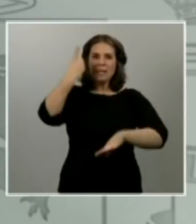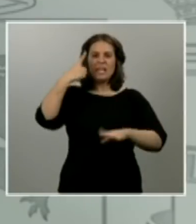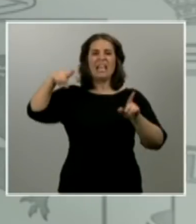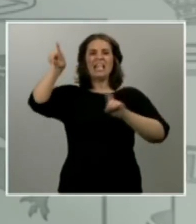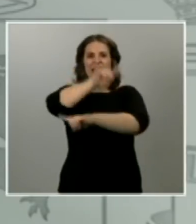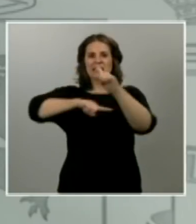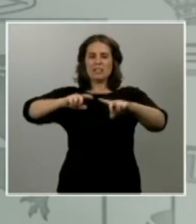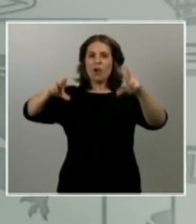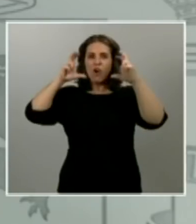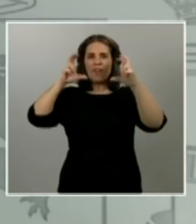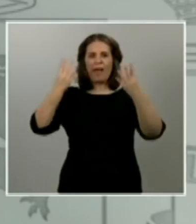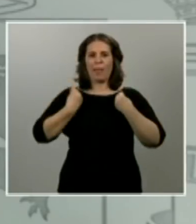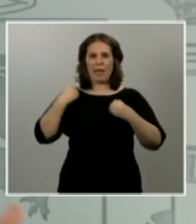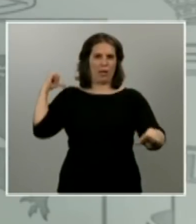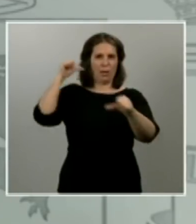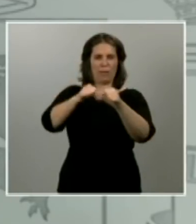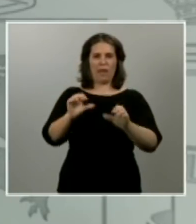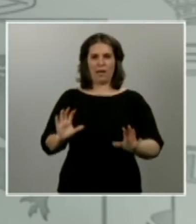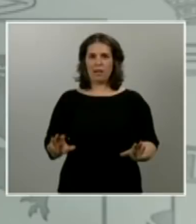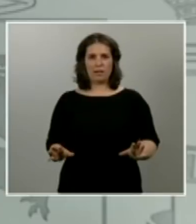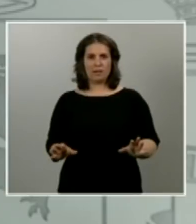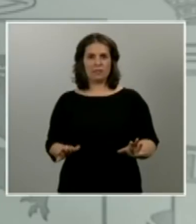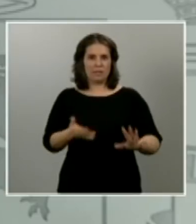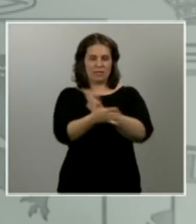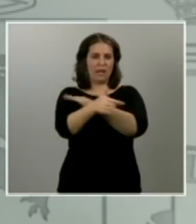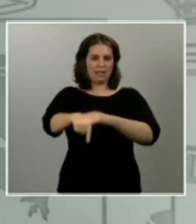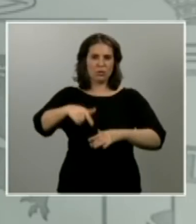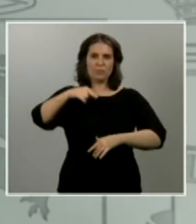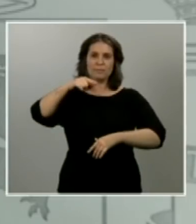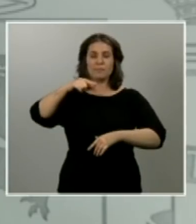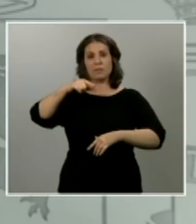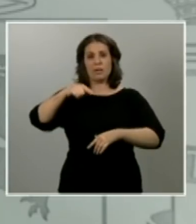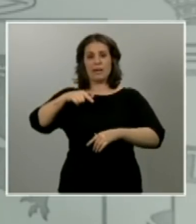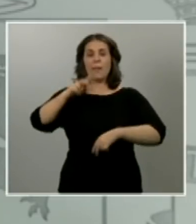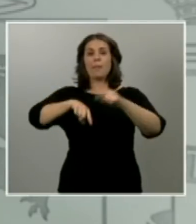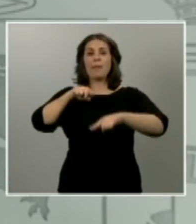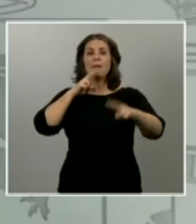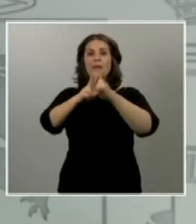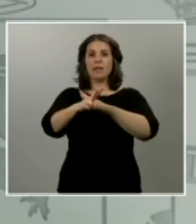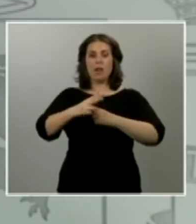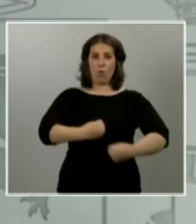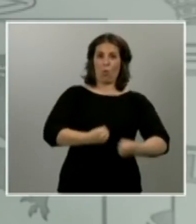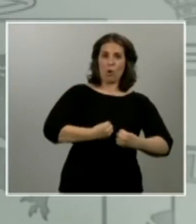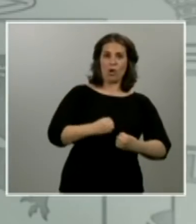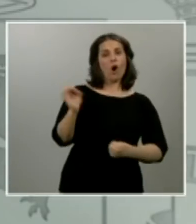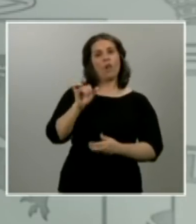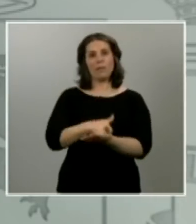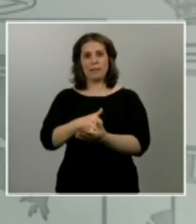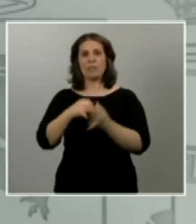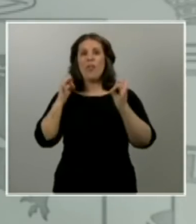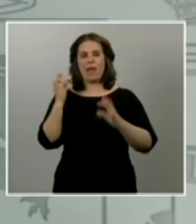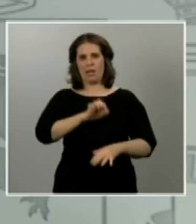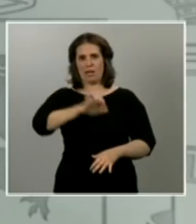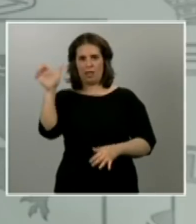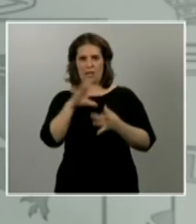y por tanto nos estamos jugando la fortaleza o el debilitamiento de la Unión Europea nosotros vamos a ser siempre constructivos